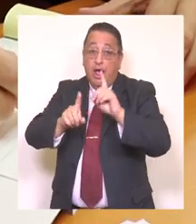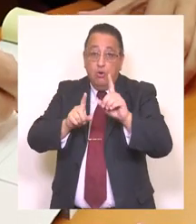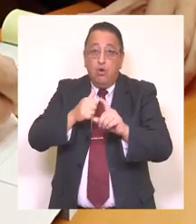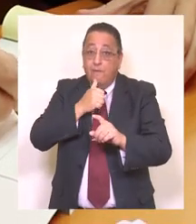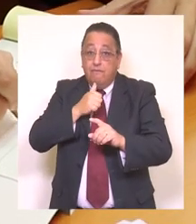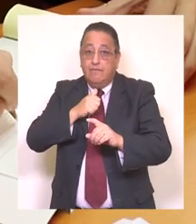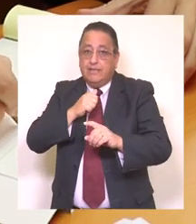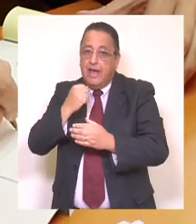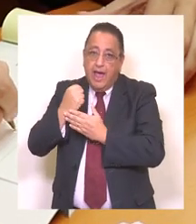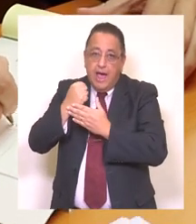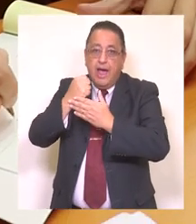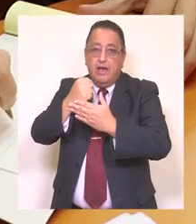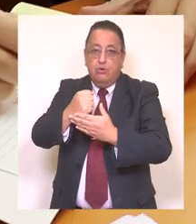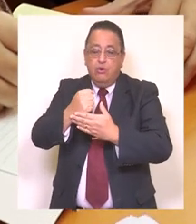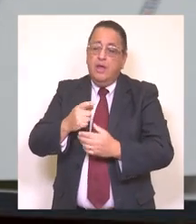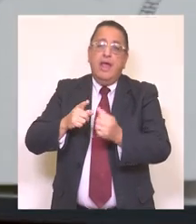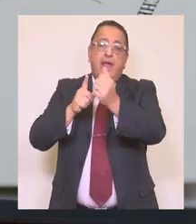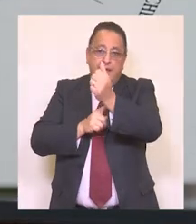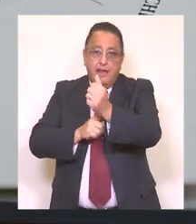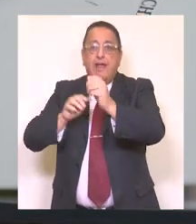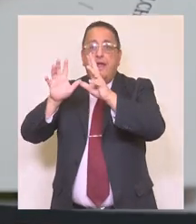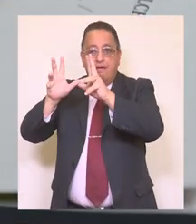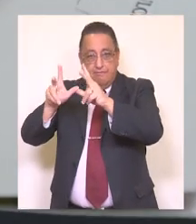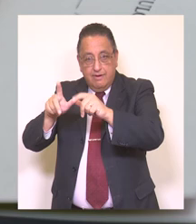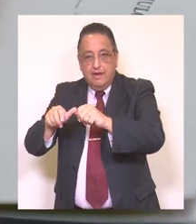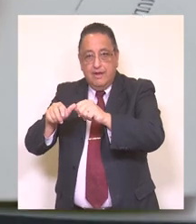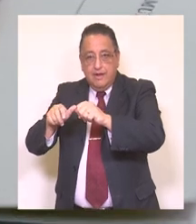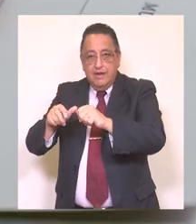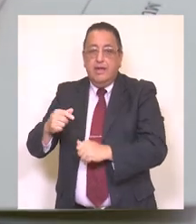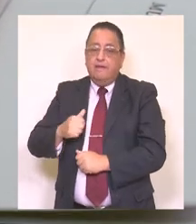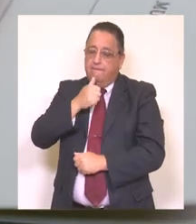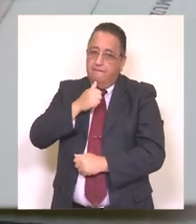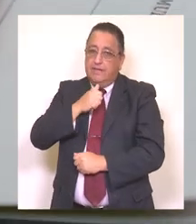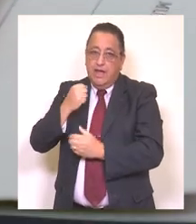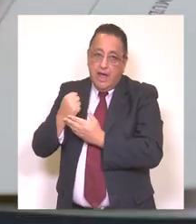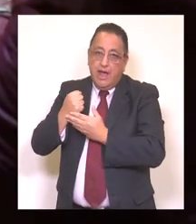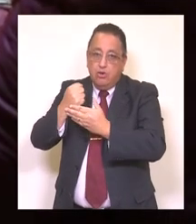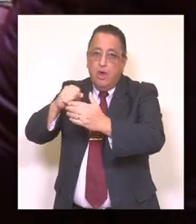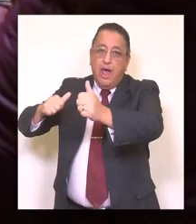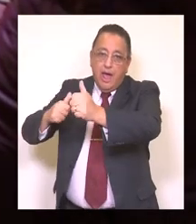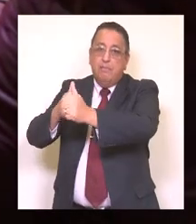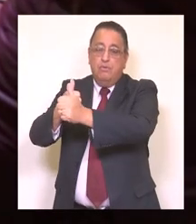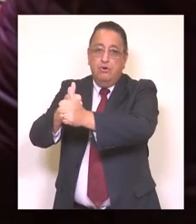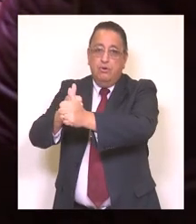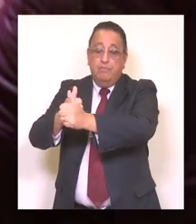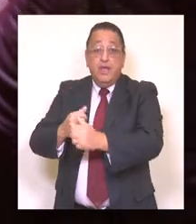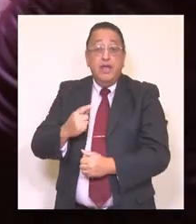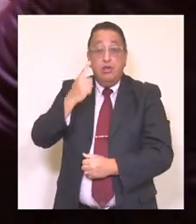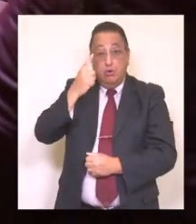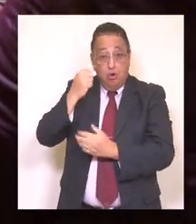y, en definitiva, a las familias que más requieren de nuestro trabajo. Y la asistencia social estuvo centrada